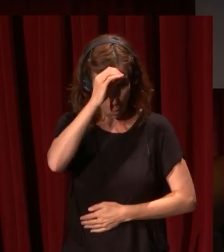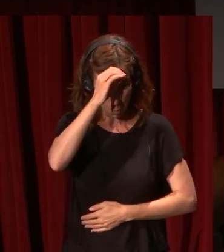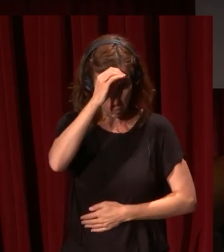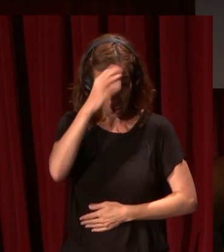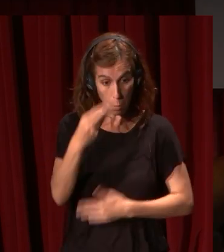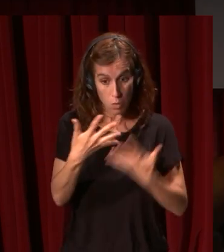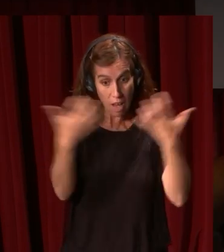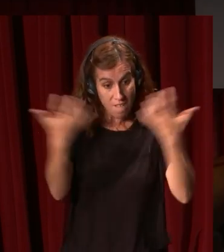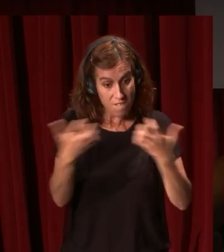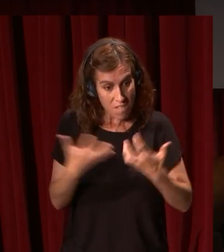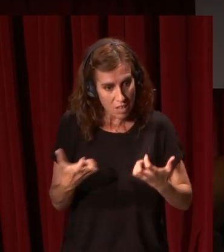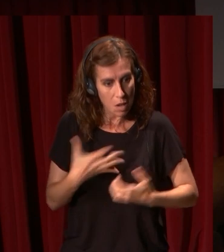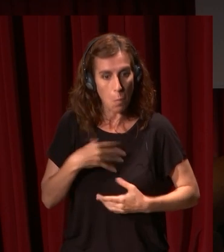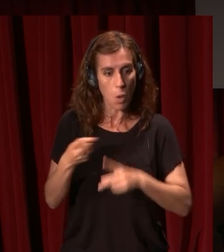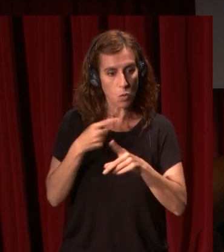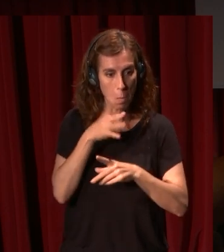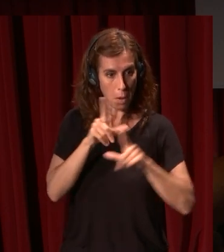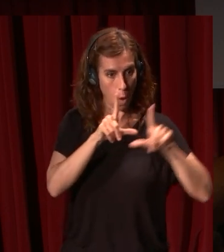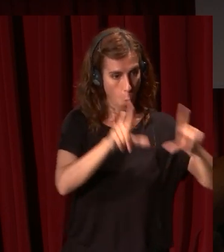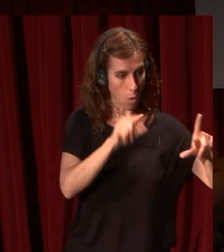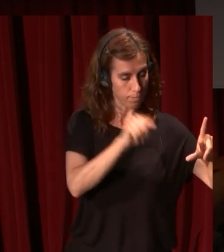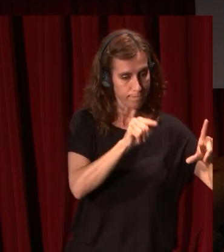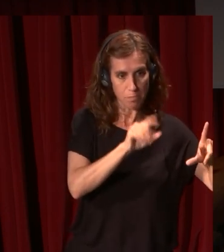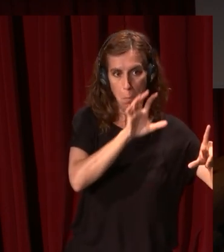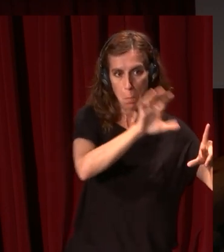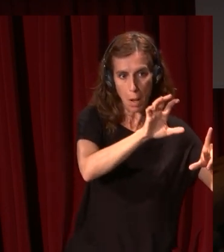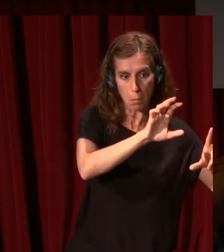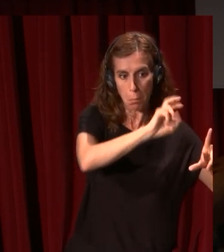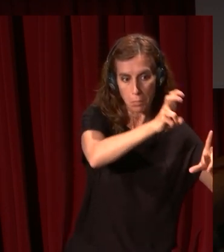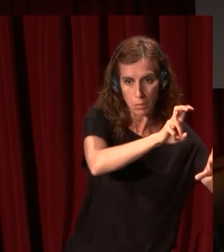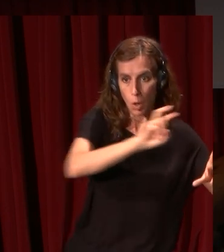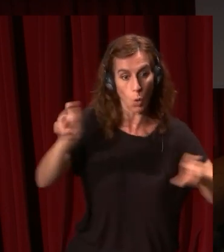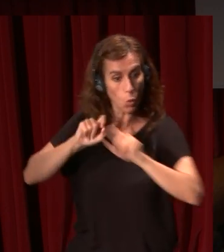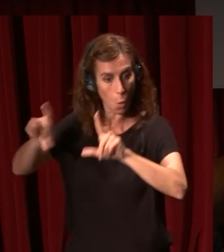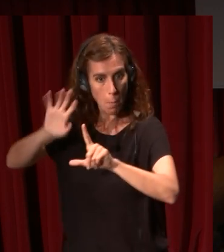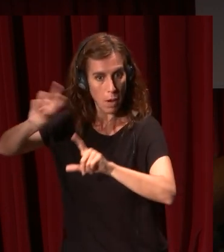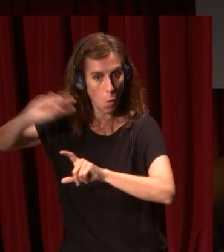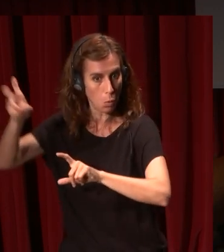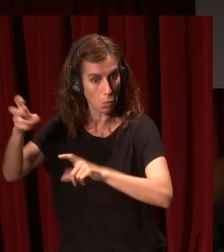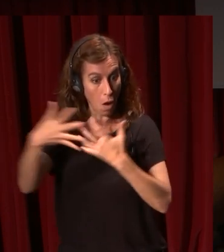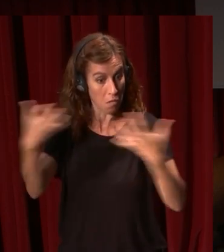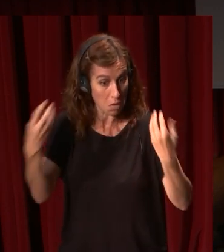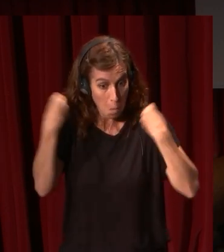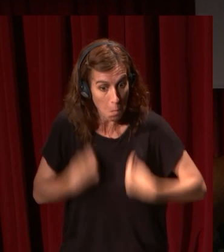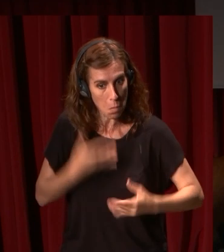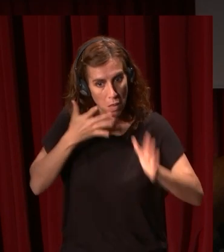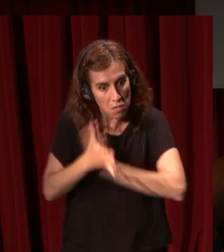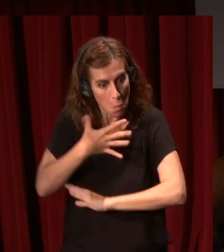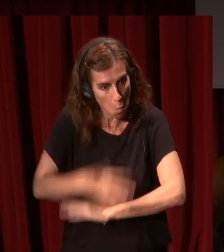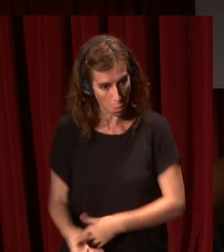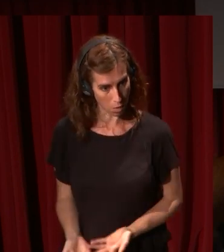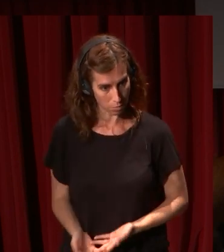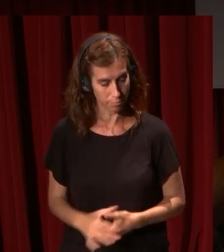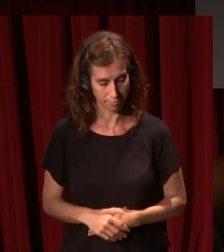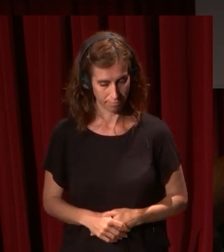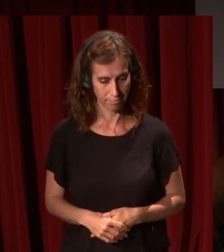estas frases se podrían utilizar tanto para un cuadro de un país como para un cuadro de otro si no supiésemos exactamente de qué se estaba hablando en